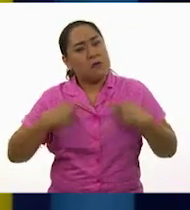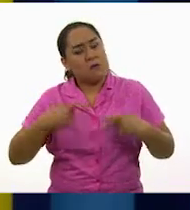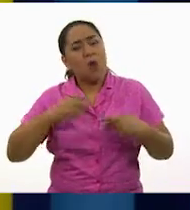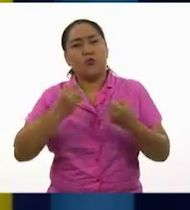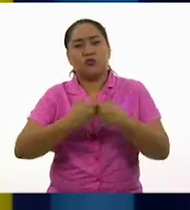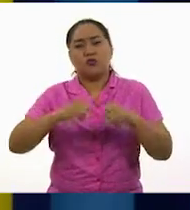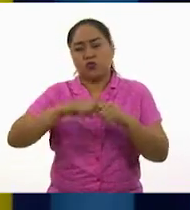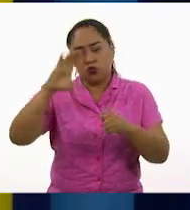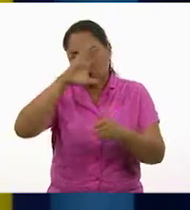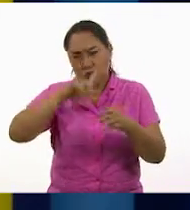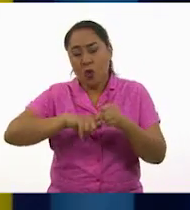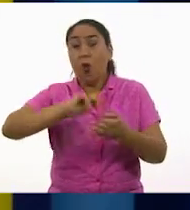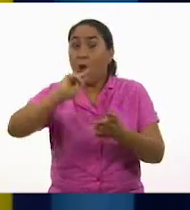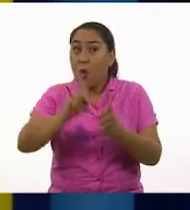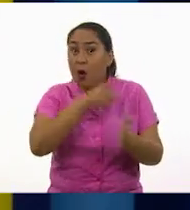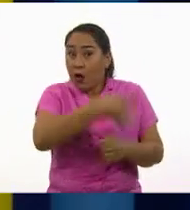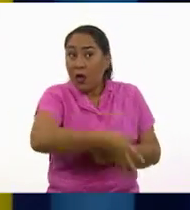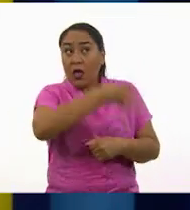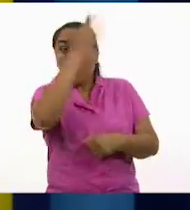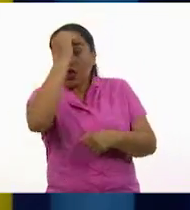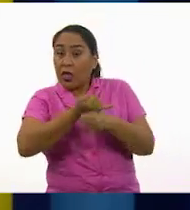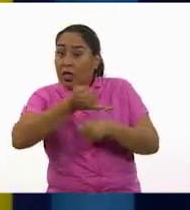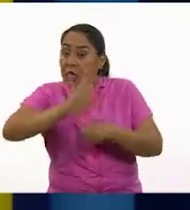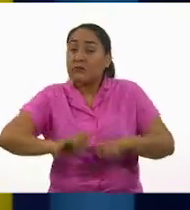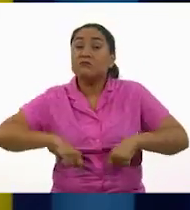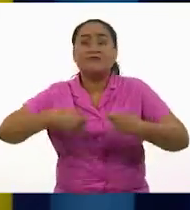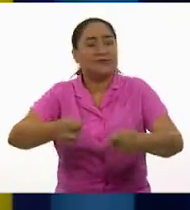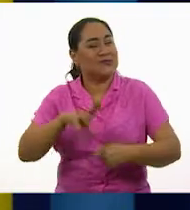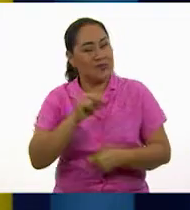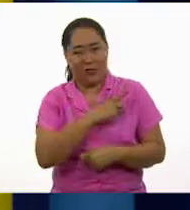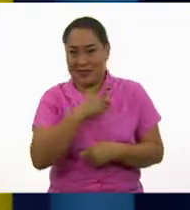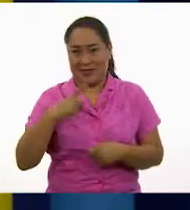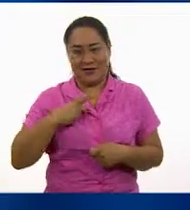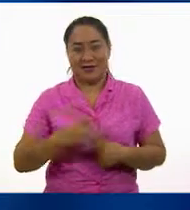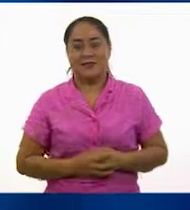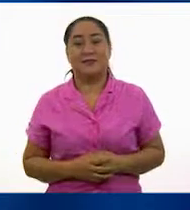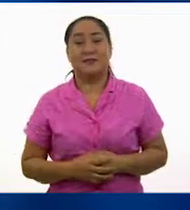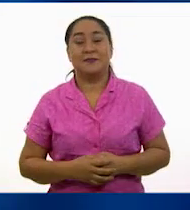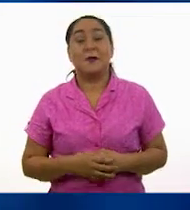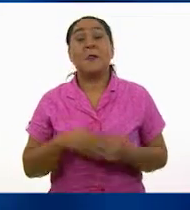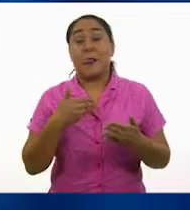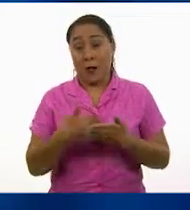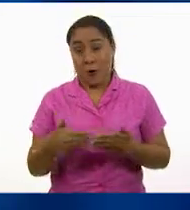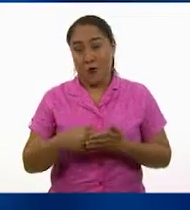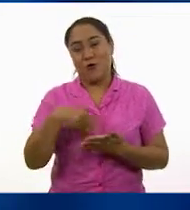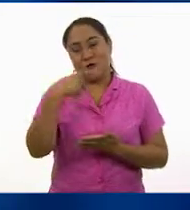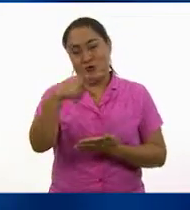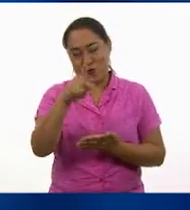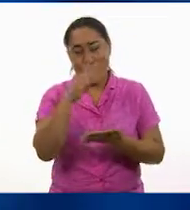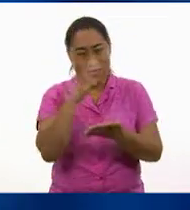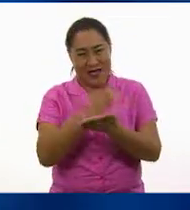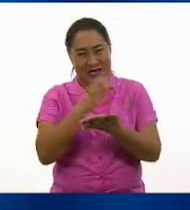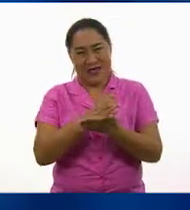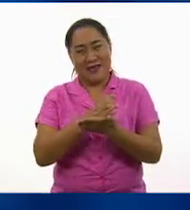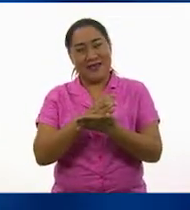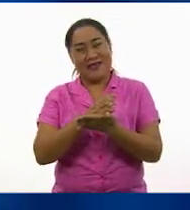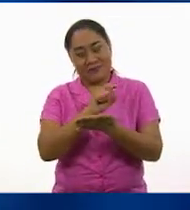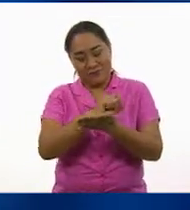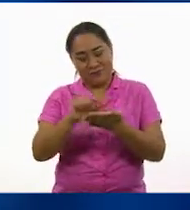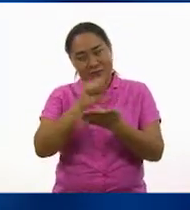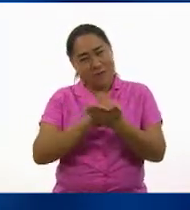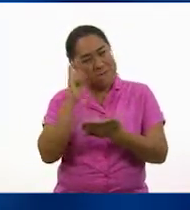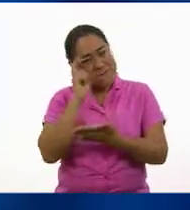evitarlos y no repetirlos en las futuras generaciones. Ahora, en su bitácora de viaje, piensen en